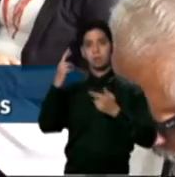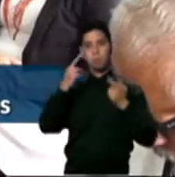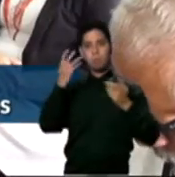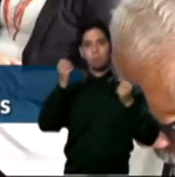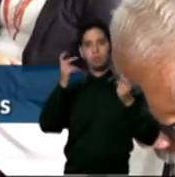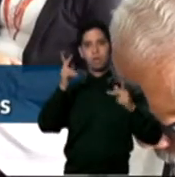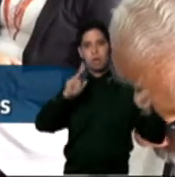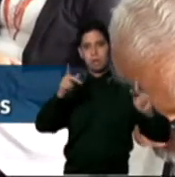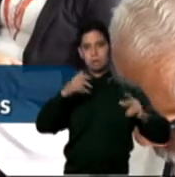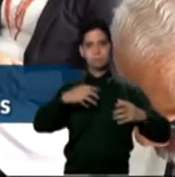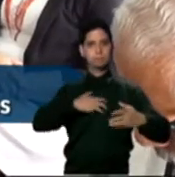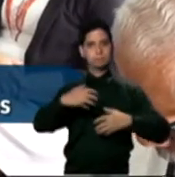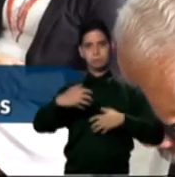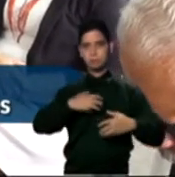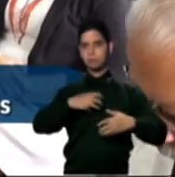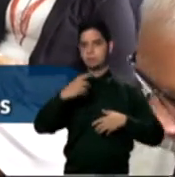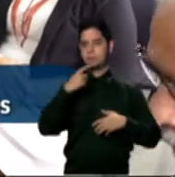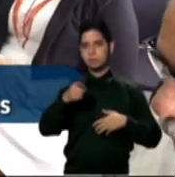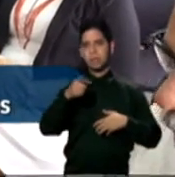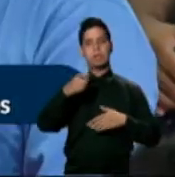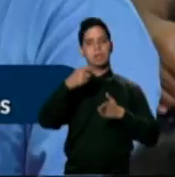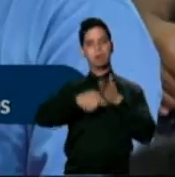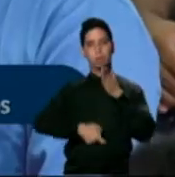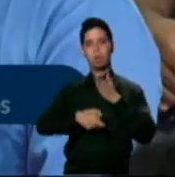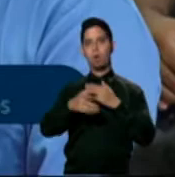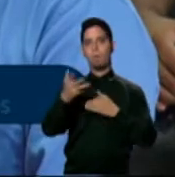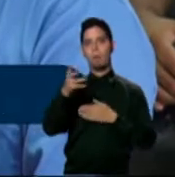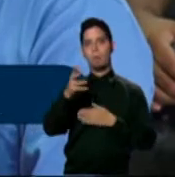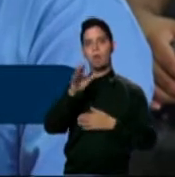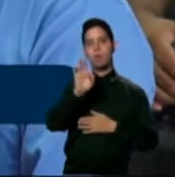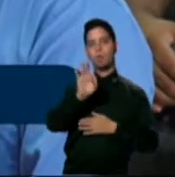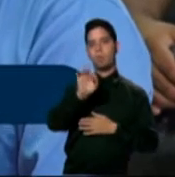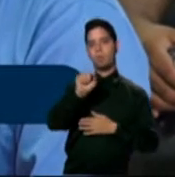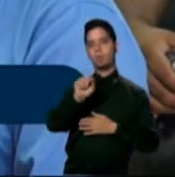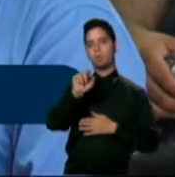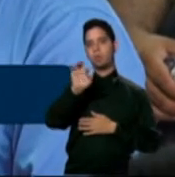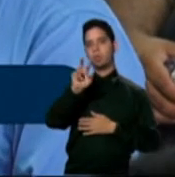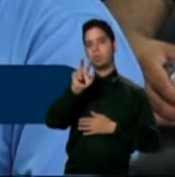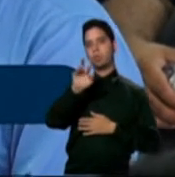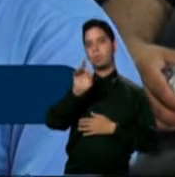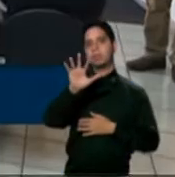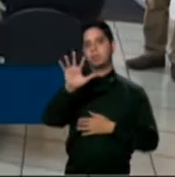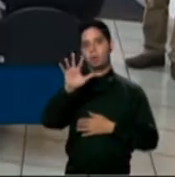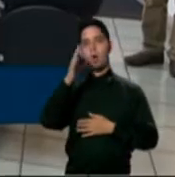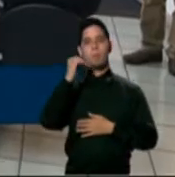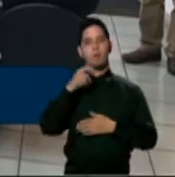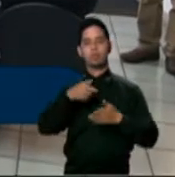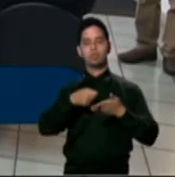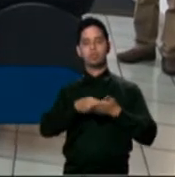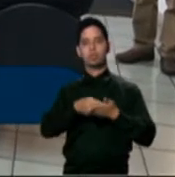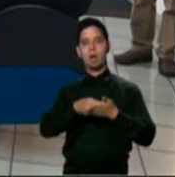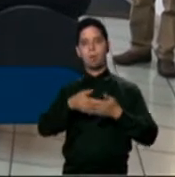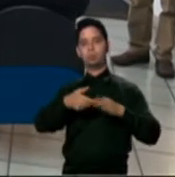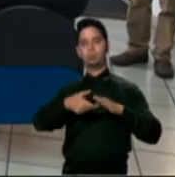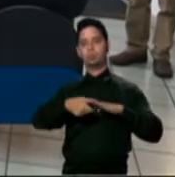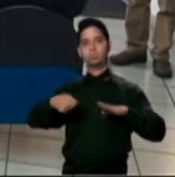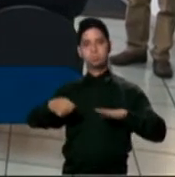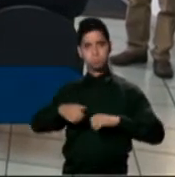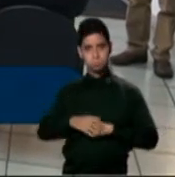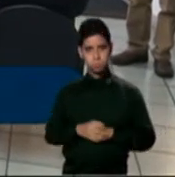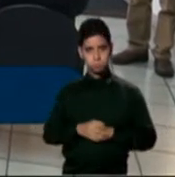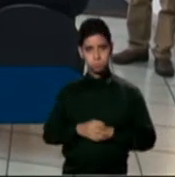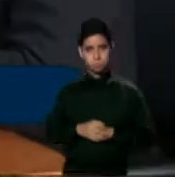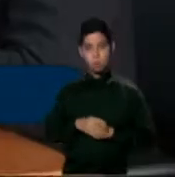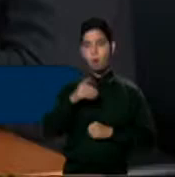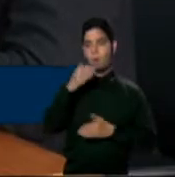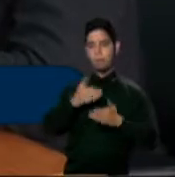consumidores, a los cuales se les cobró un cargo de 9.95 por retirar dinero. Como parte de los esfuerzos para atender este